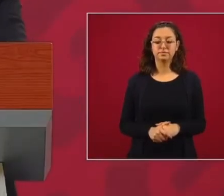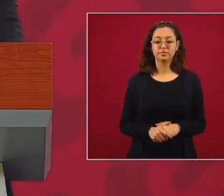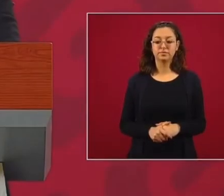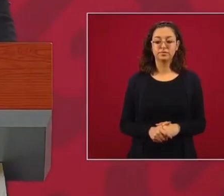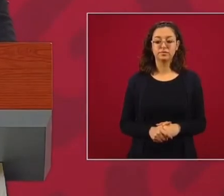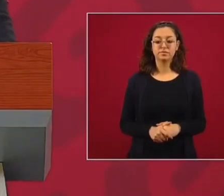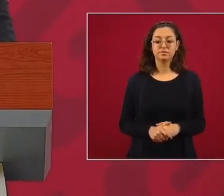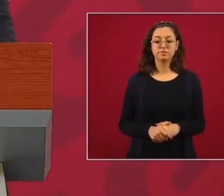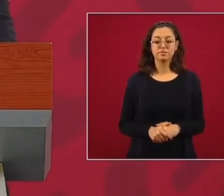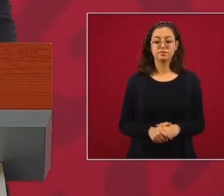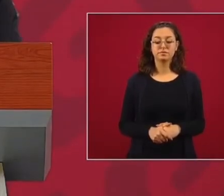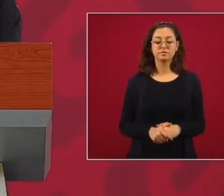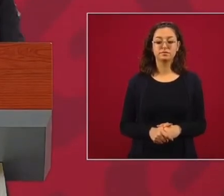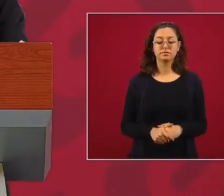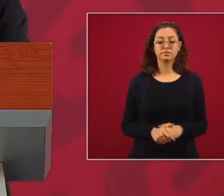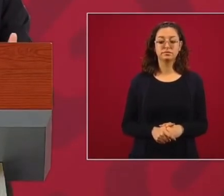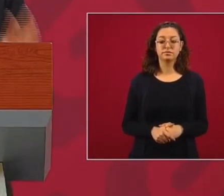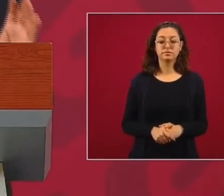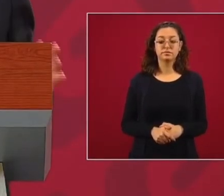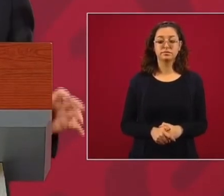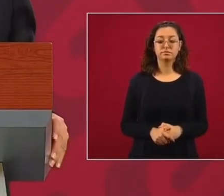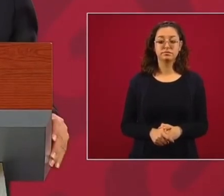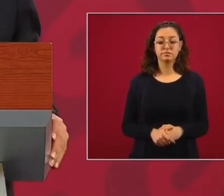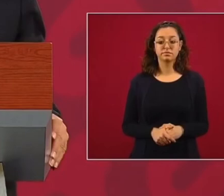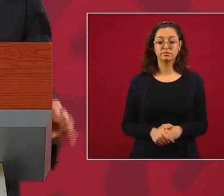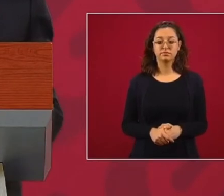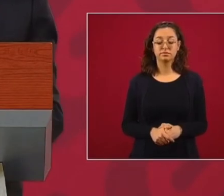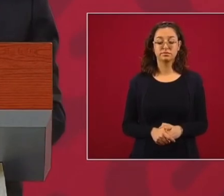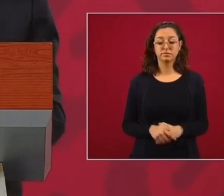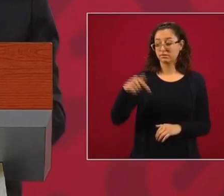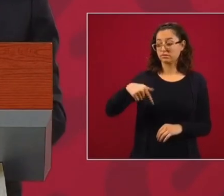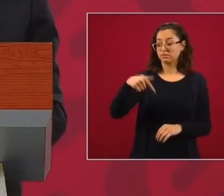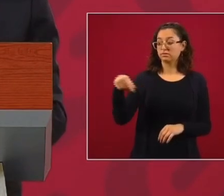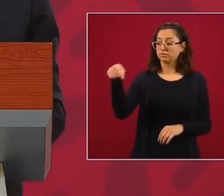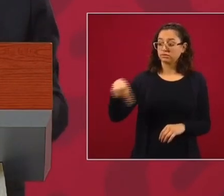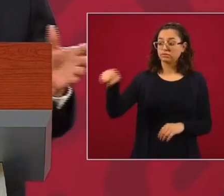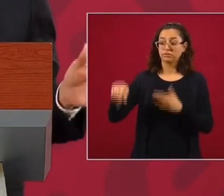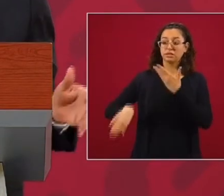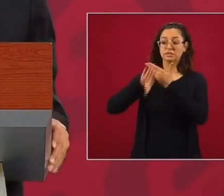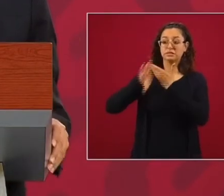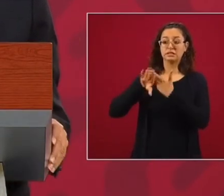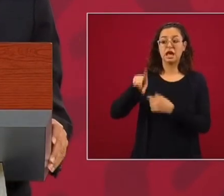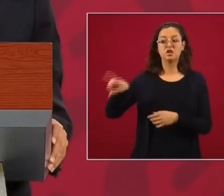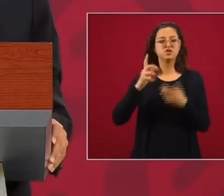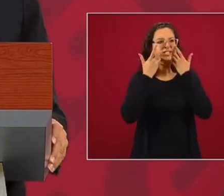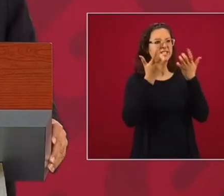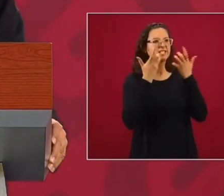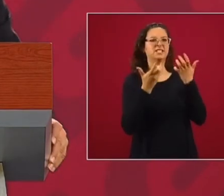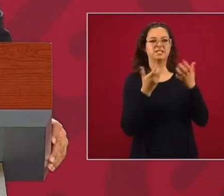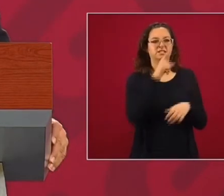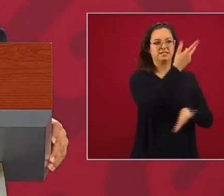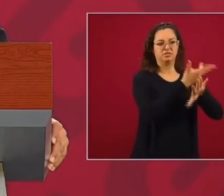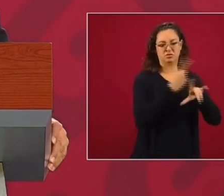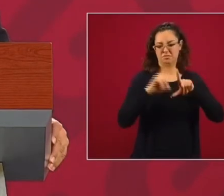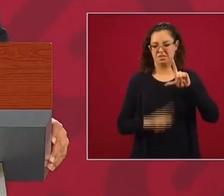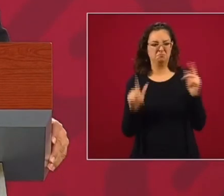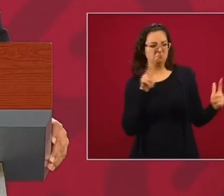mis adversarios querían otra cosa, querían pleito.